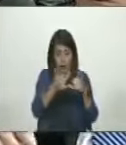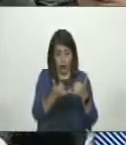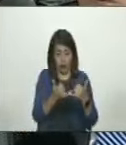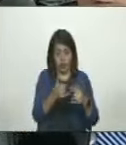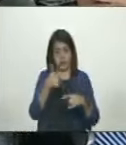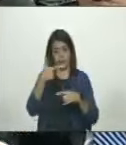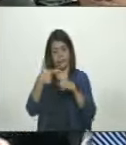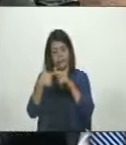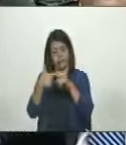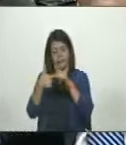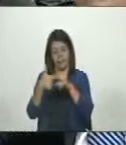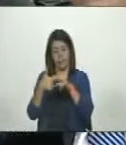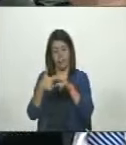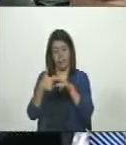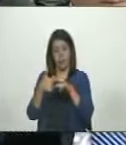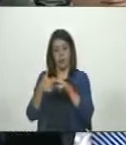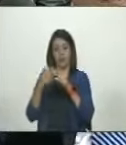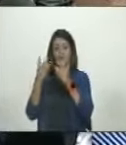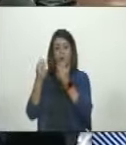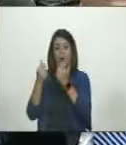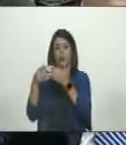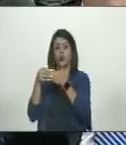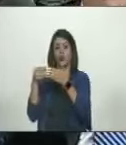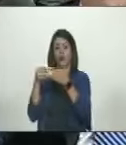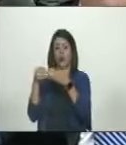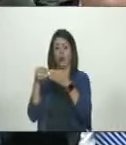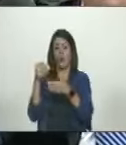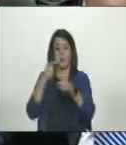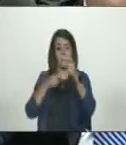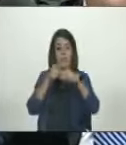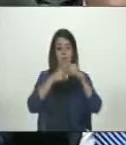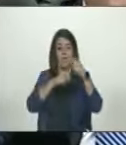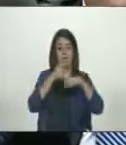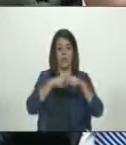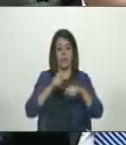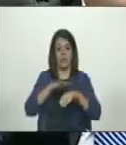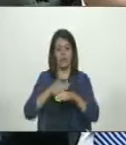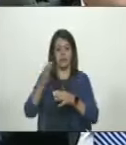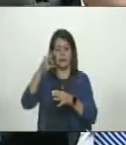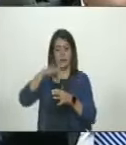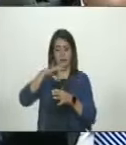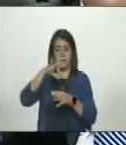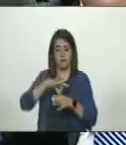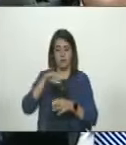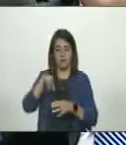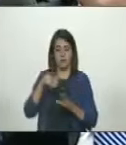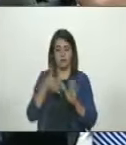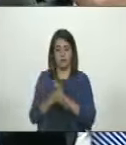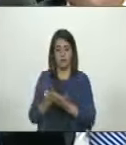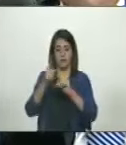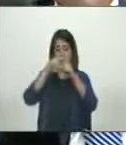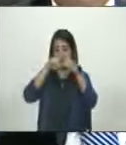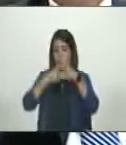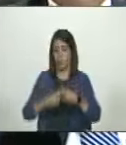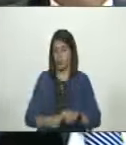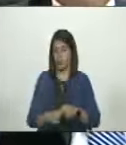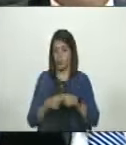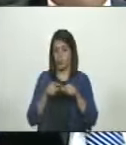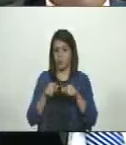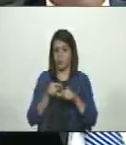y entre la cantidad de dólares que se estiman para el ingreso, en virtud de lo cual nos arroja un